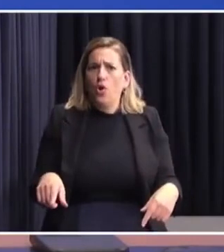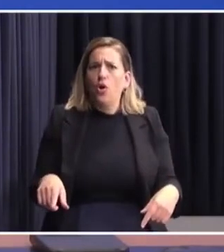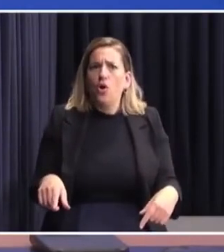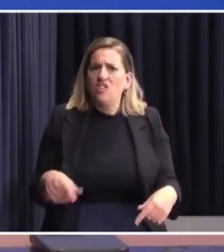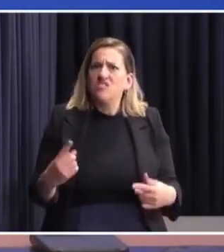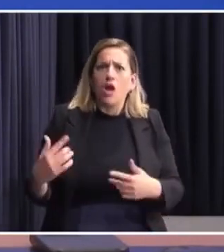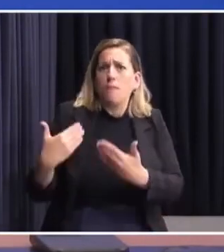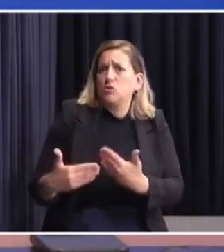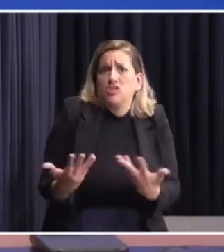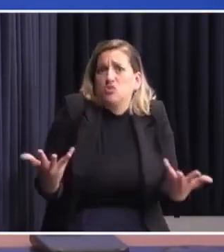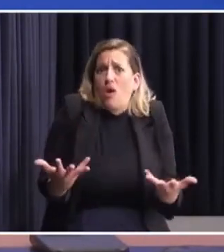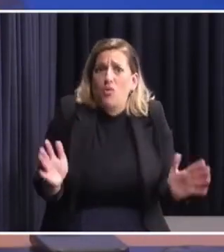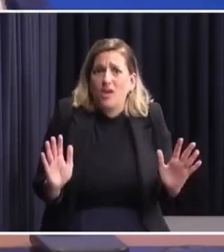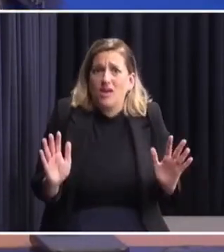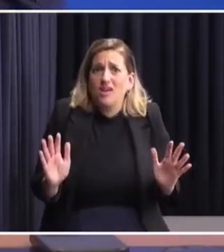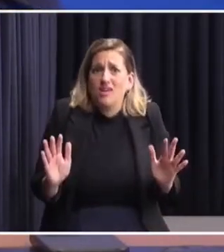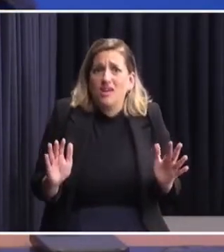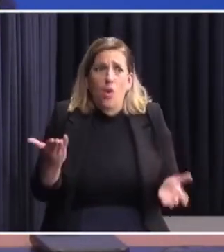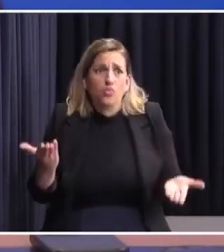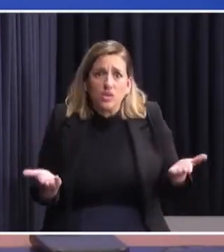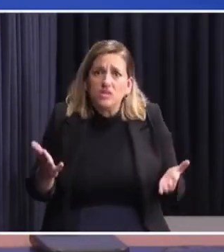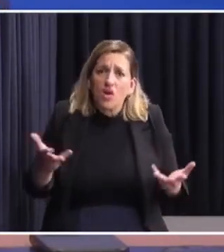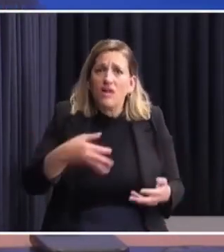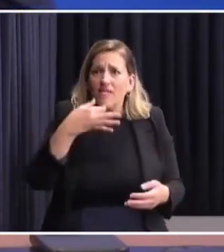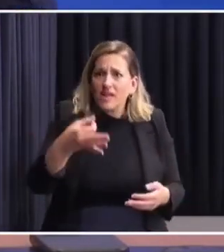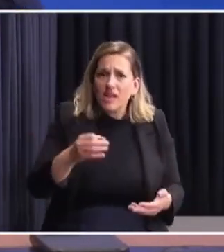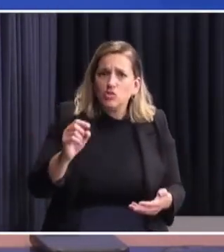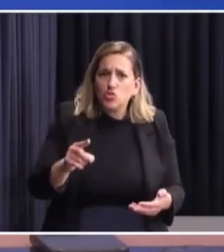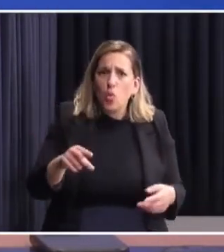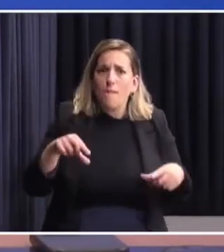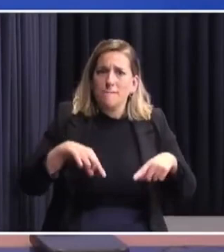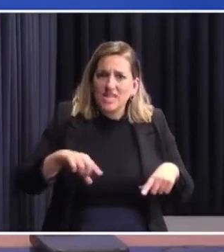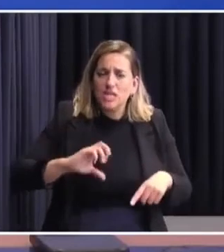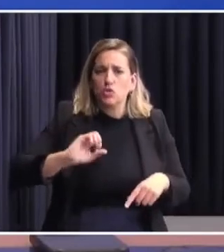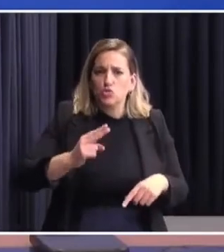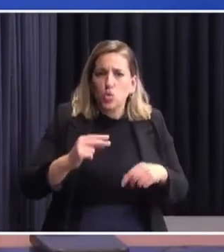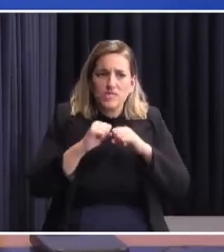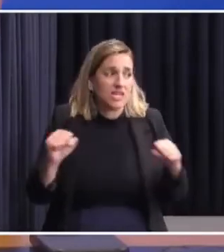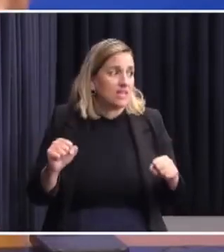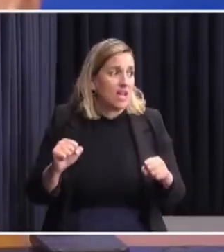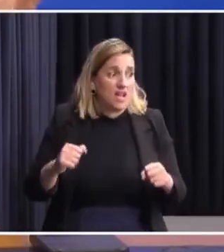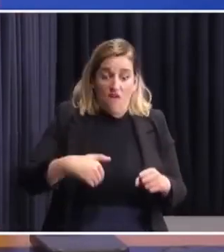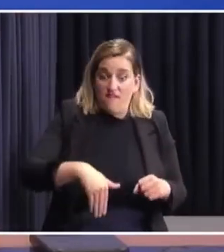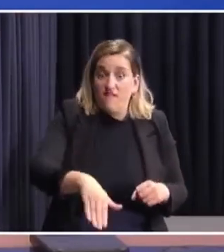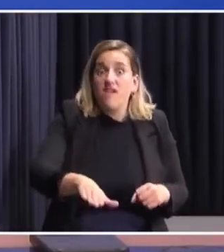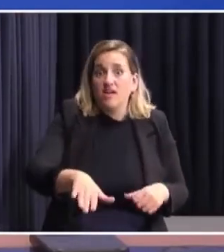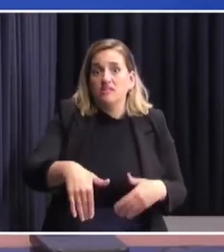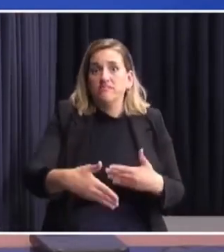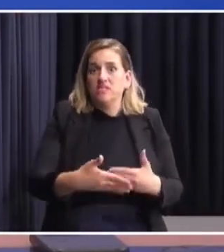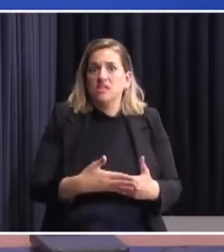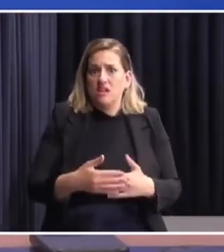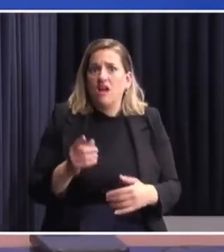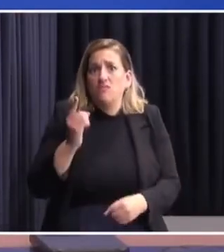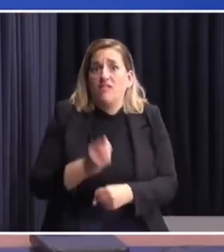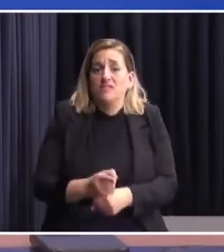Pero hay un proceso abierto que llevó a declarar a ministros, llevó a declarar a subsecretarios, y en breve, ojalá que en breve, vamos